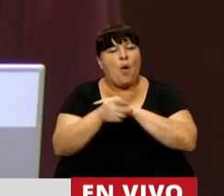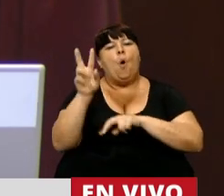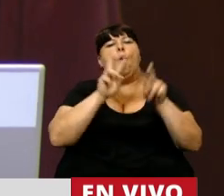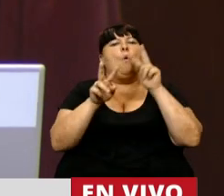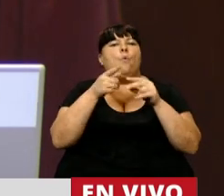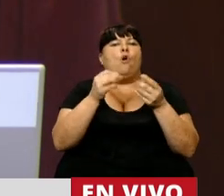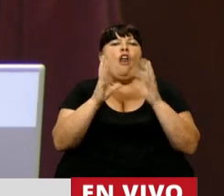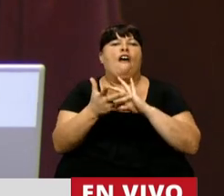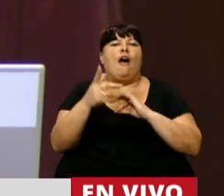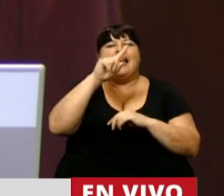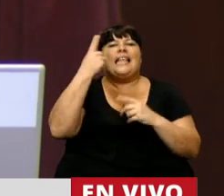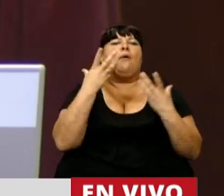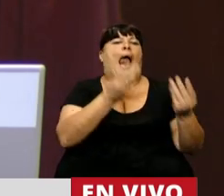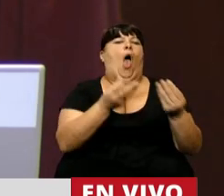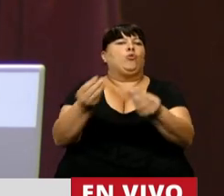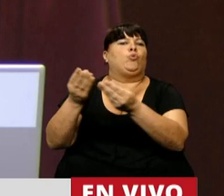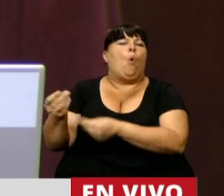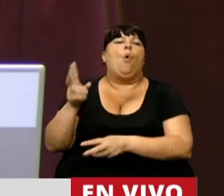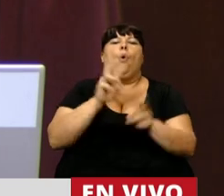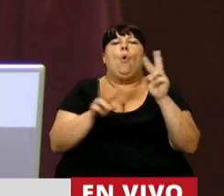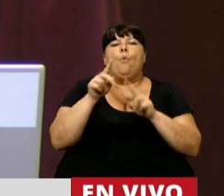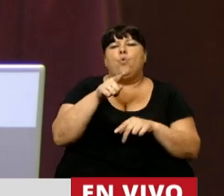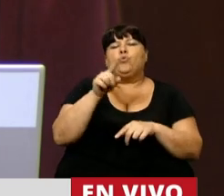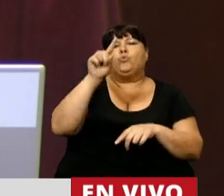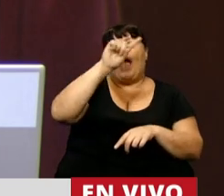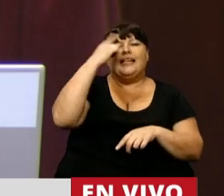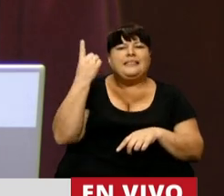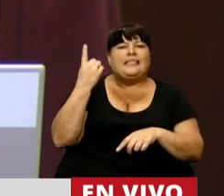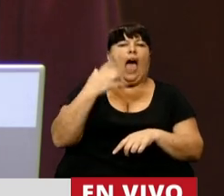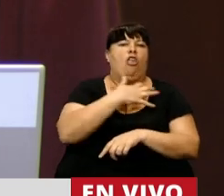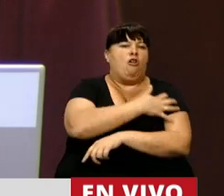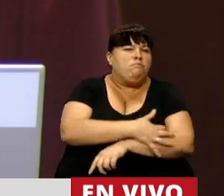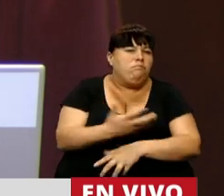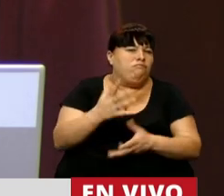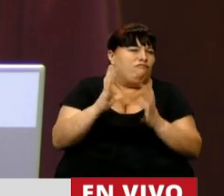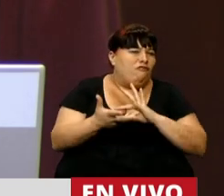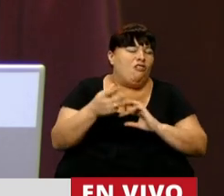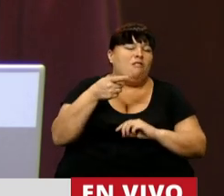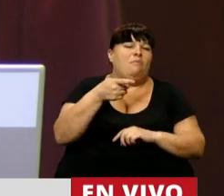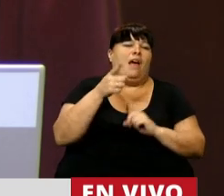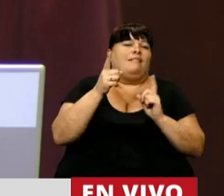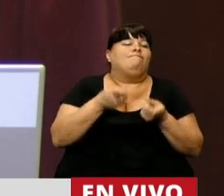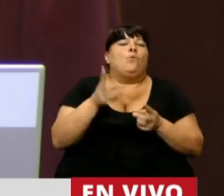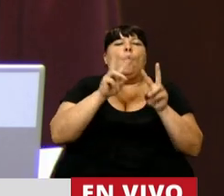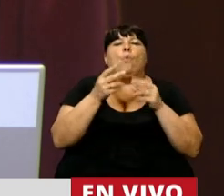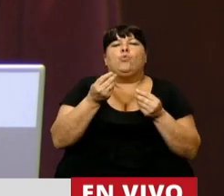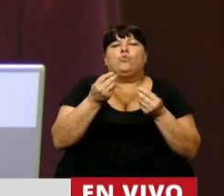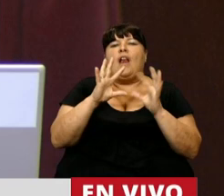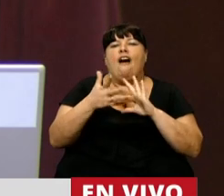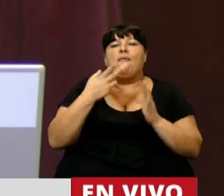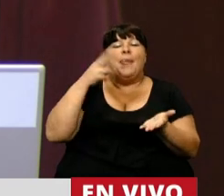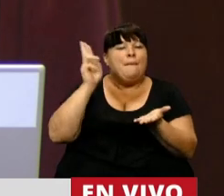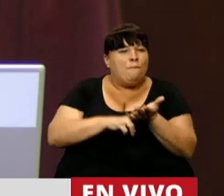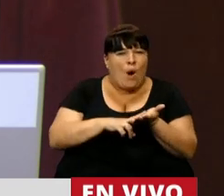elige un Estado asistencialista, elige un Estado empobrecido, elige un sistema